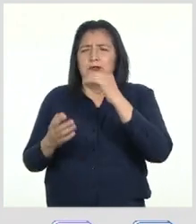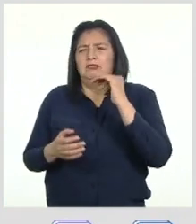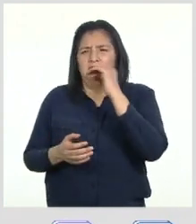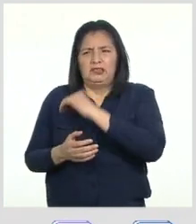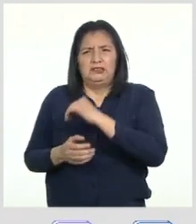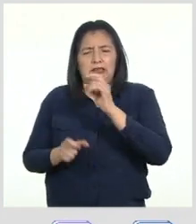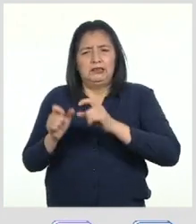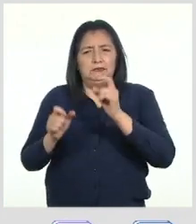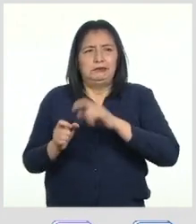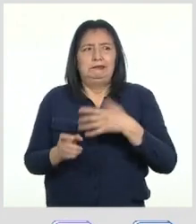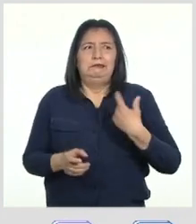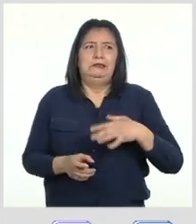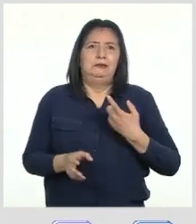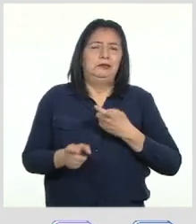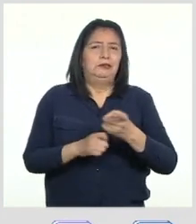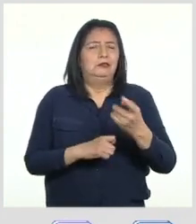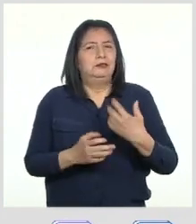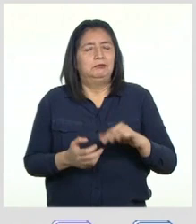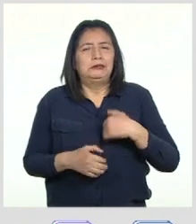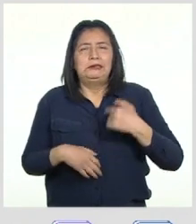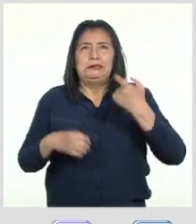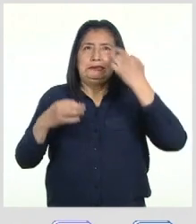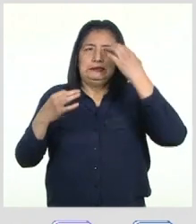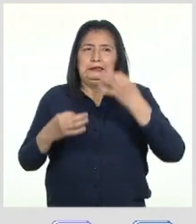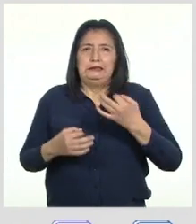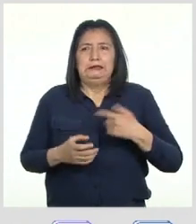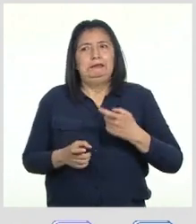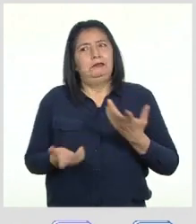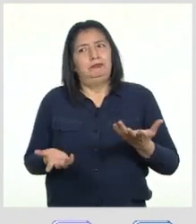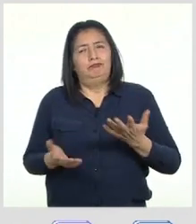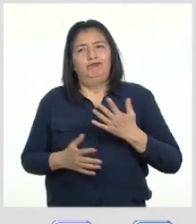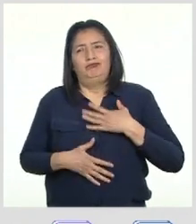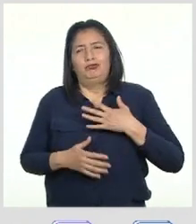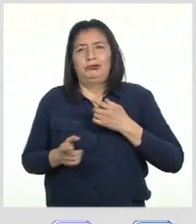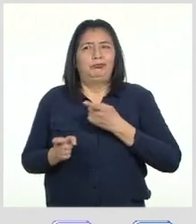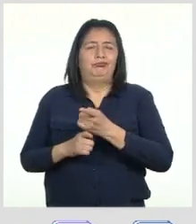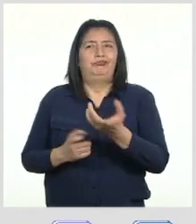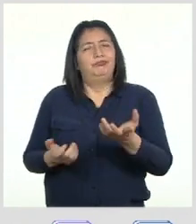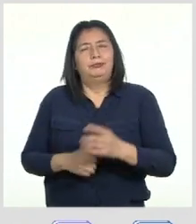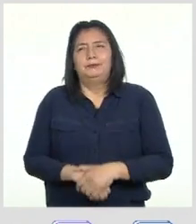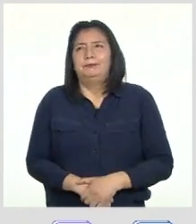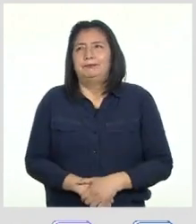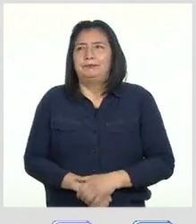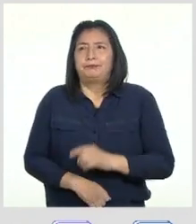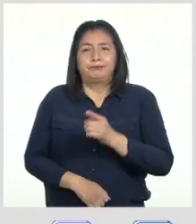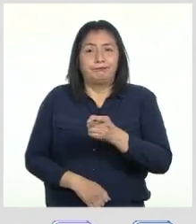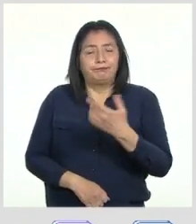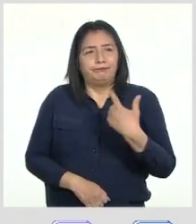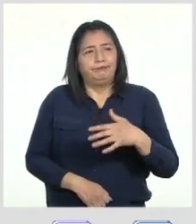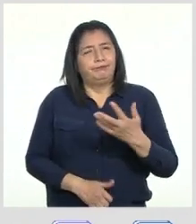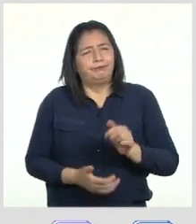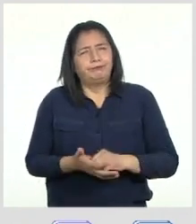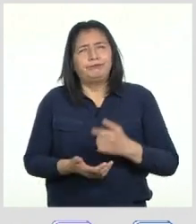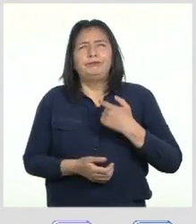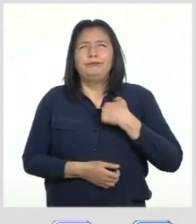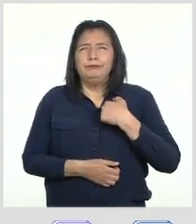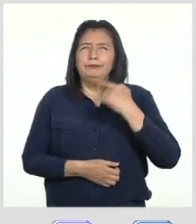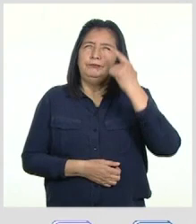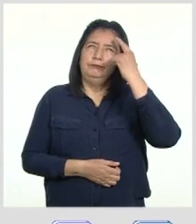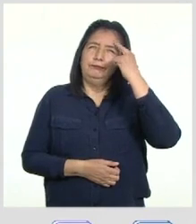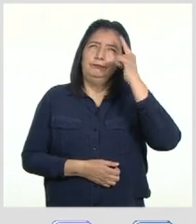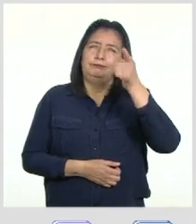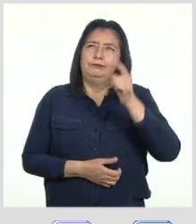personas pueden perjudicarse y tomar decisiones que dañen su salud Esta situación me lleva a